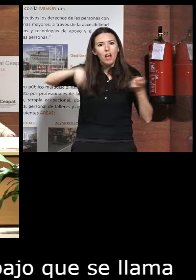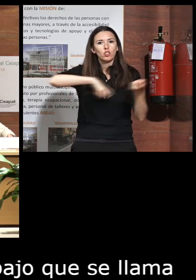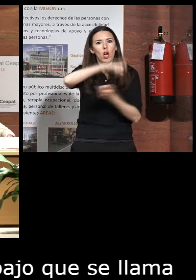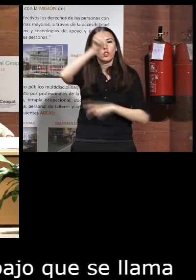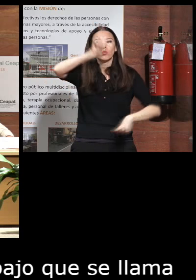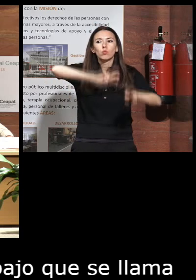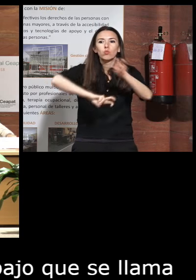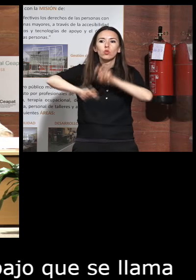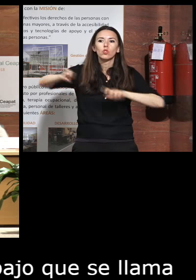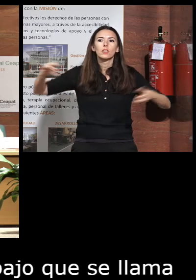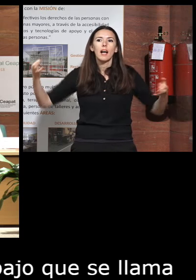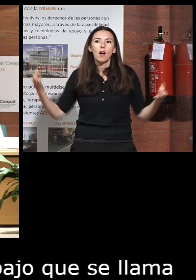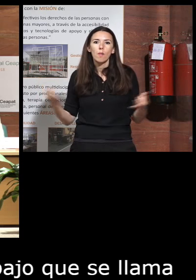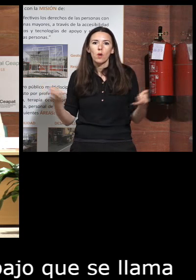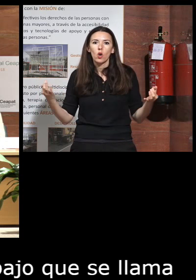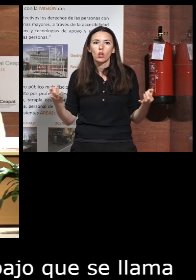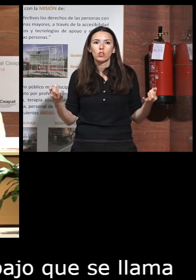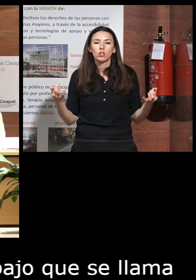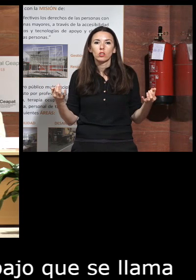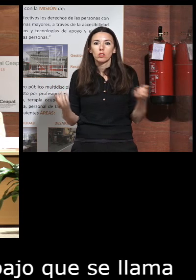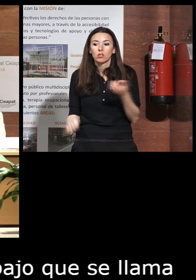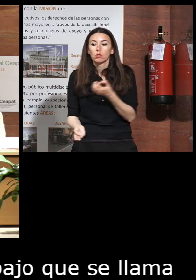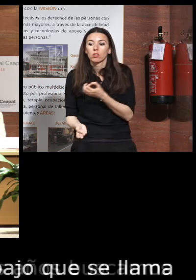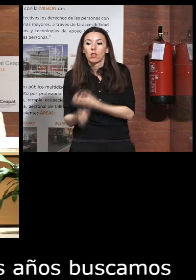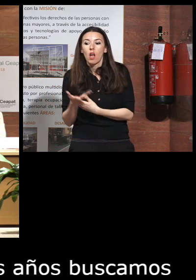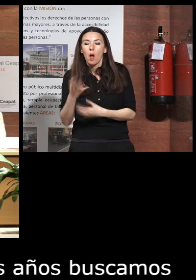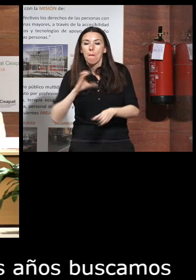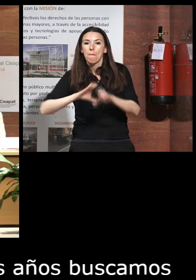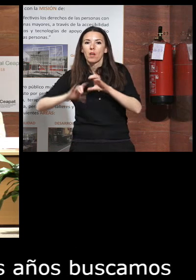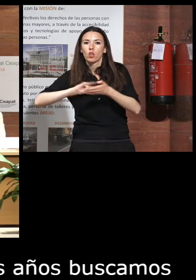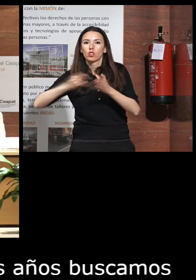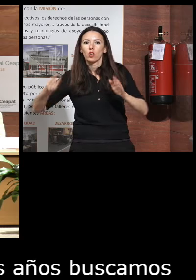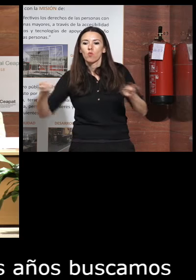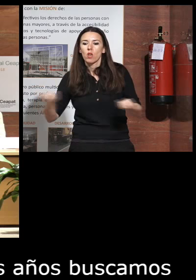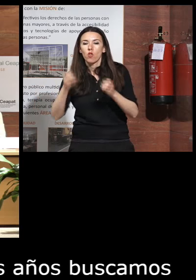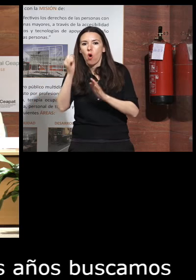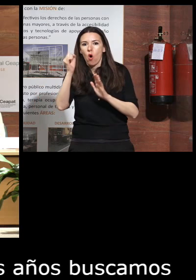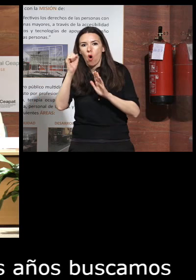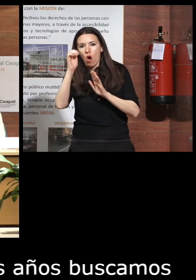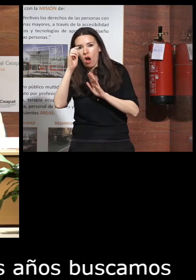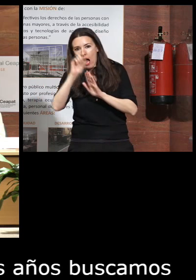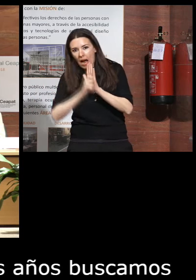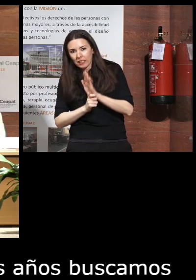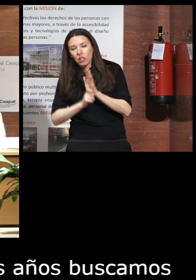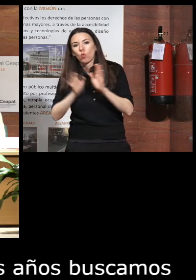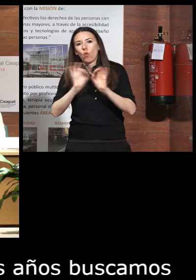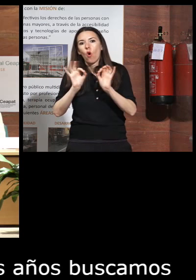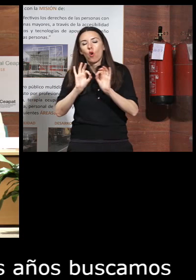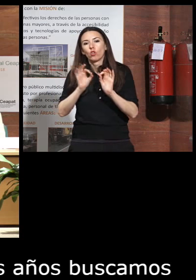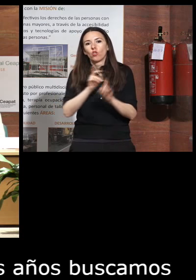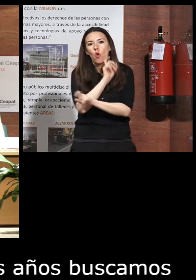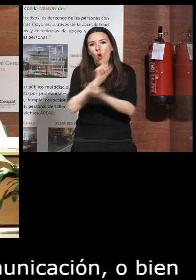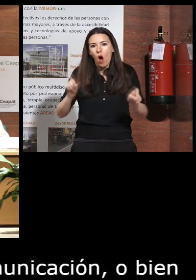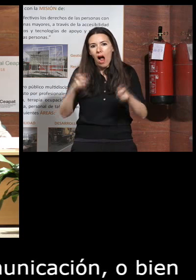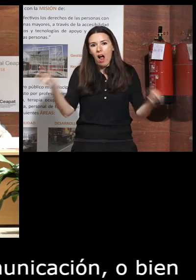que que ha aparecido en los medios de comunicación o bien artículos o bien anuncios en